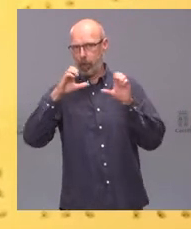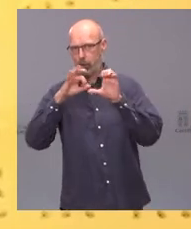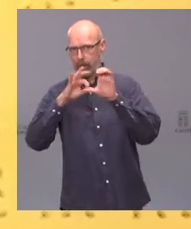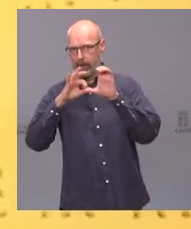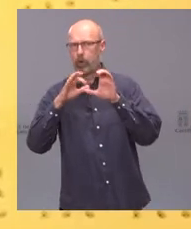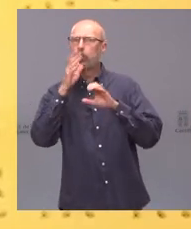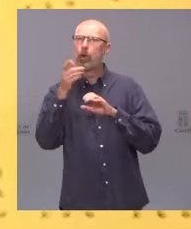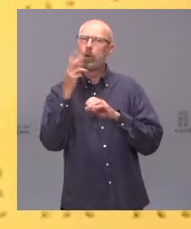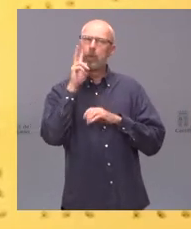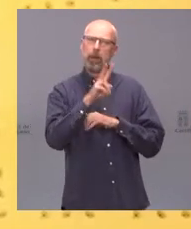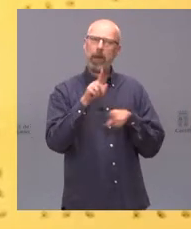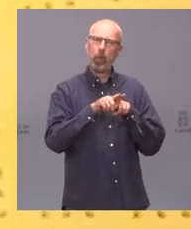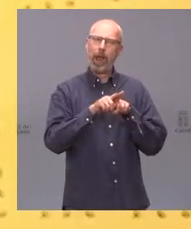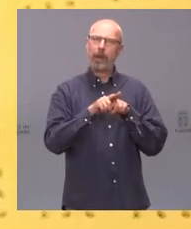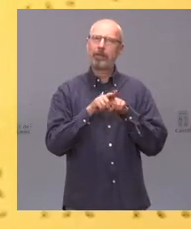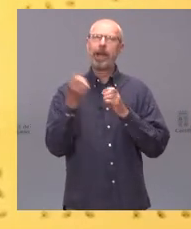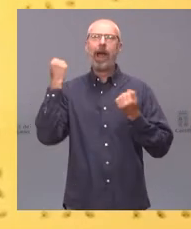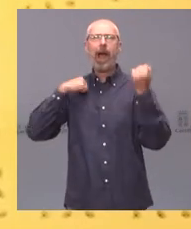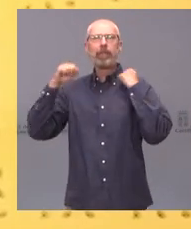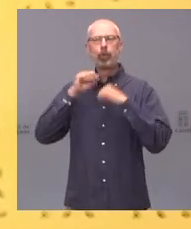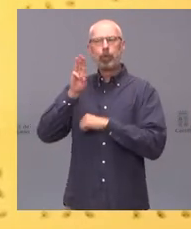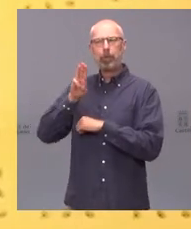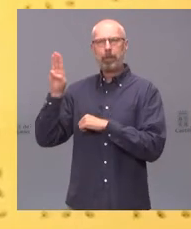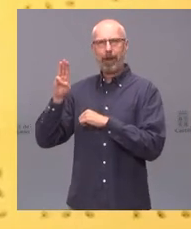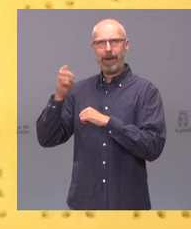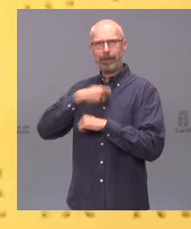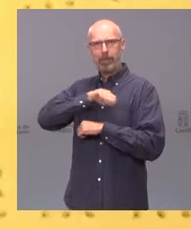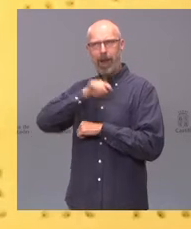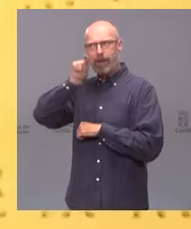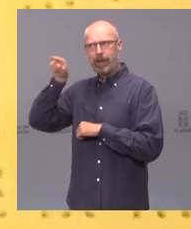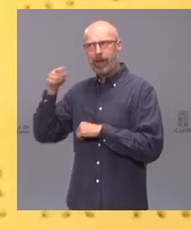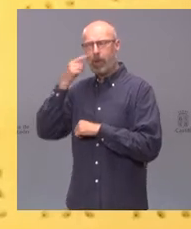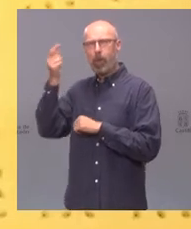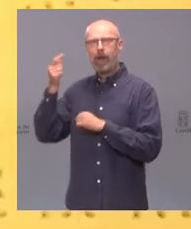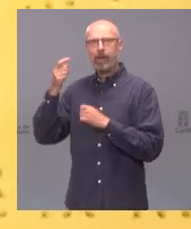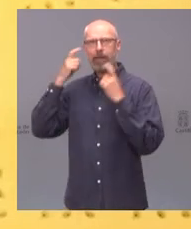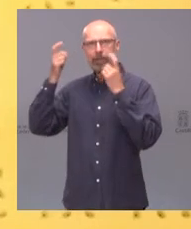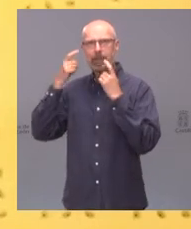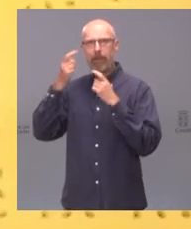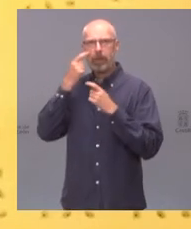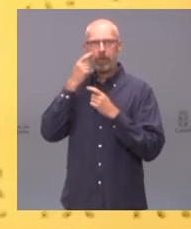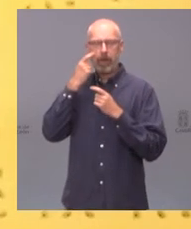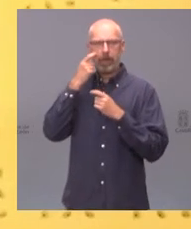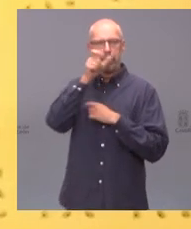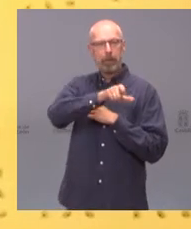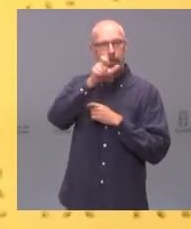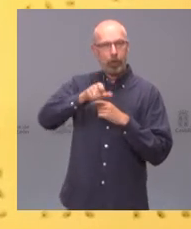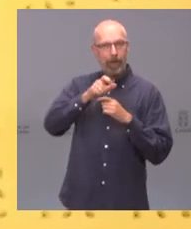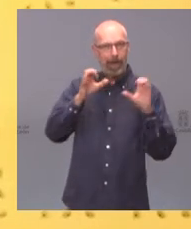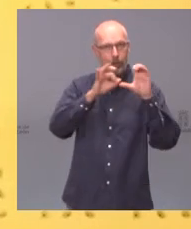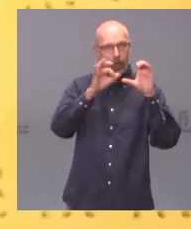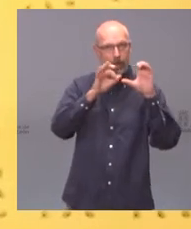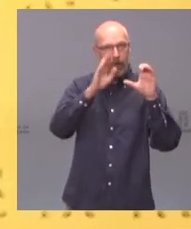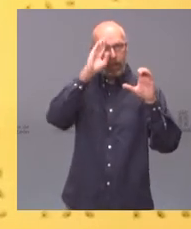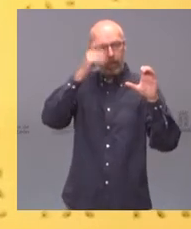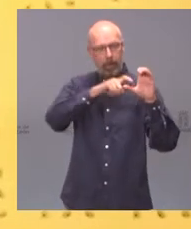Popular en toda España de incorporar y animar a cargos del PP a cargos de Ciudadanos a que se